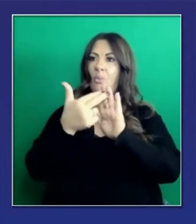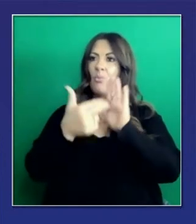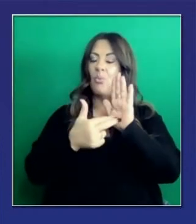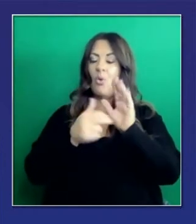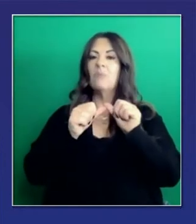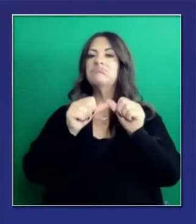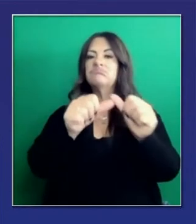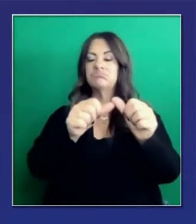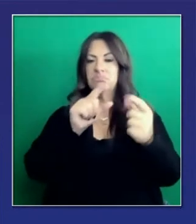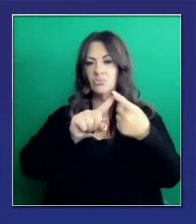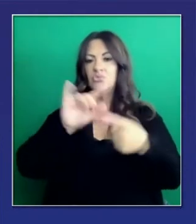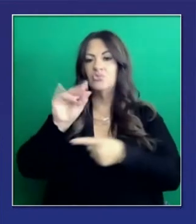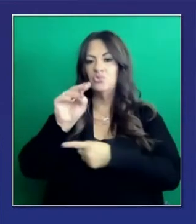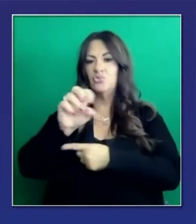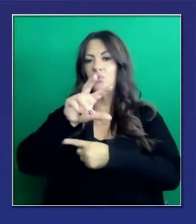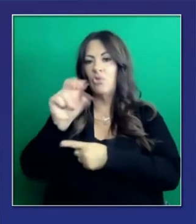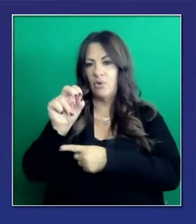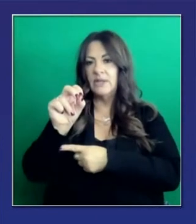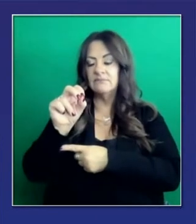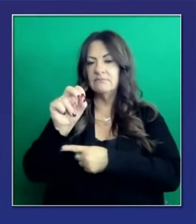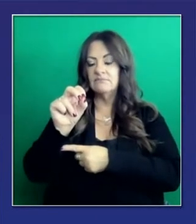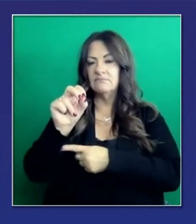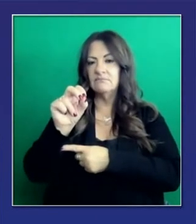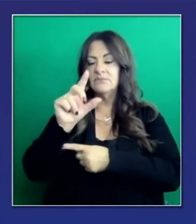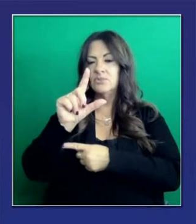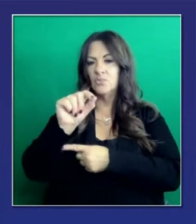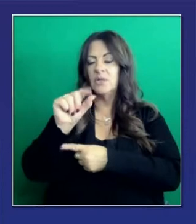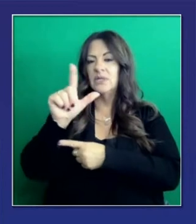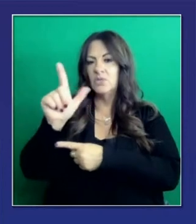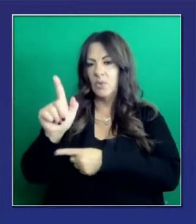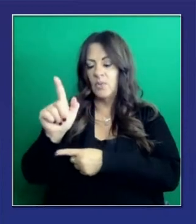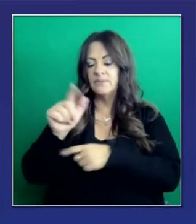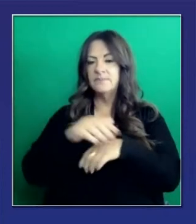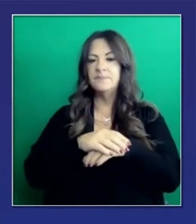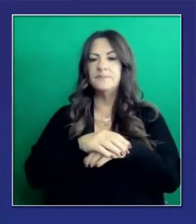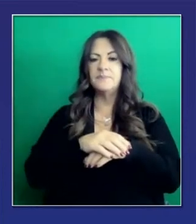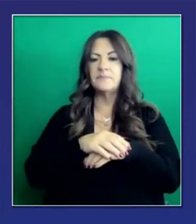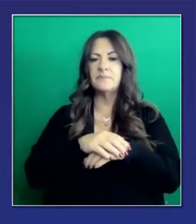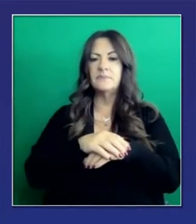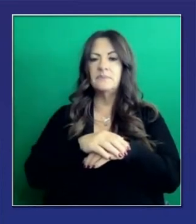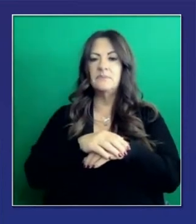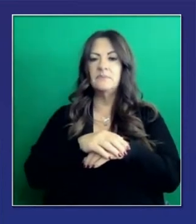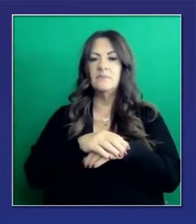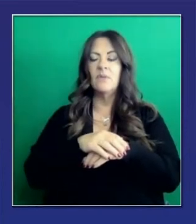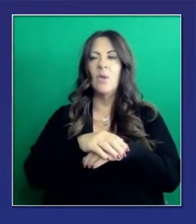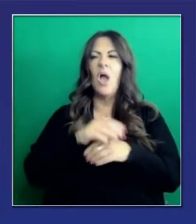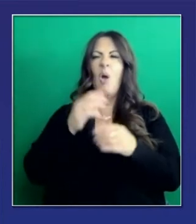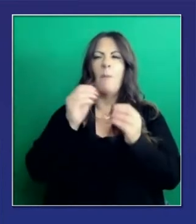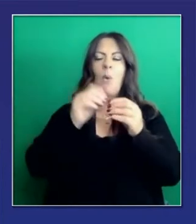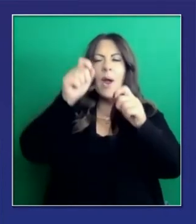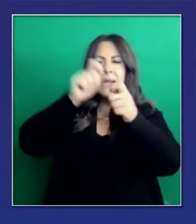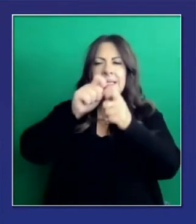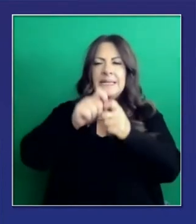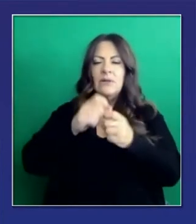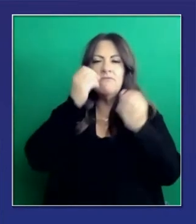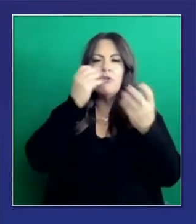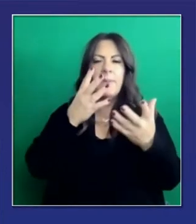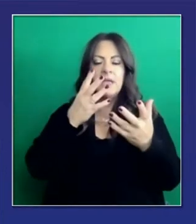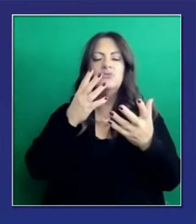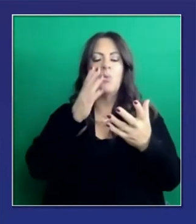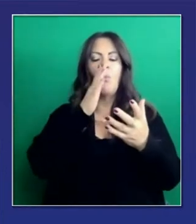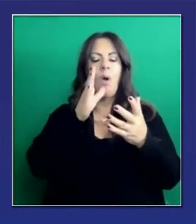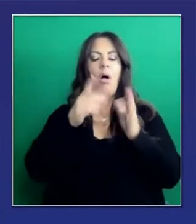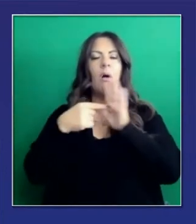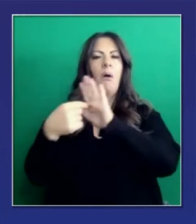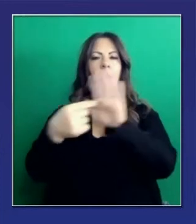resuelto problemas de deudas. No quiero entrar en muchos detalles. Los detalles los verán cuando esto sea publicado para la legislatura esta